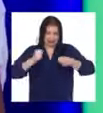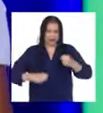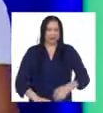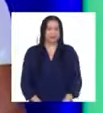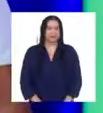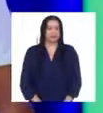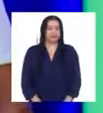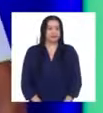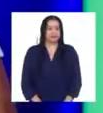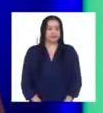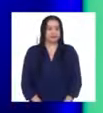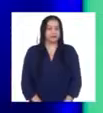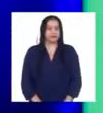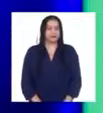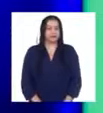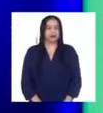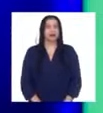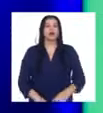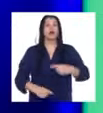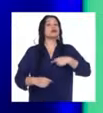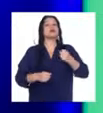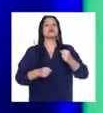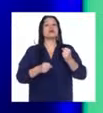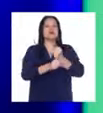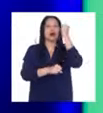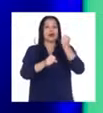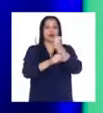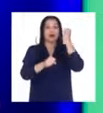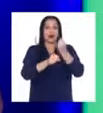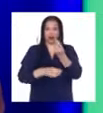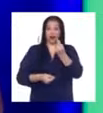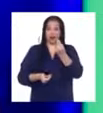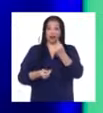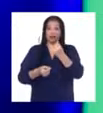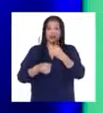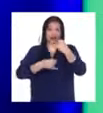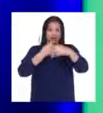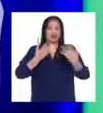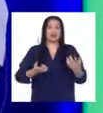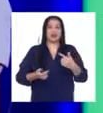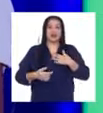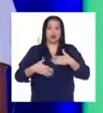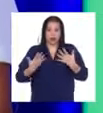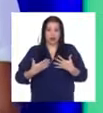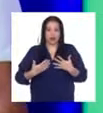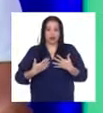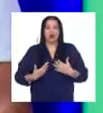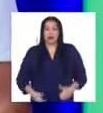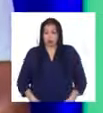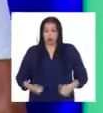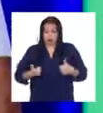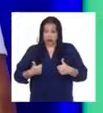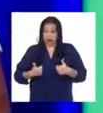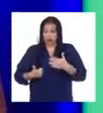Y con el dinero que gano en las competencias internacionales, me dedico a vivir y entrenar.